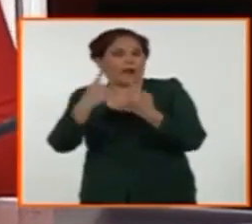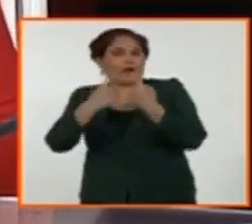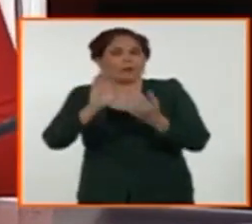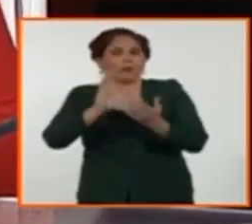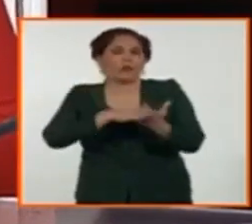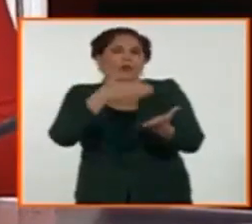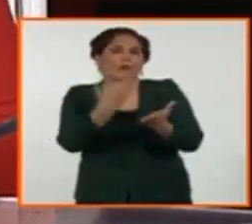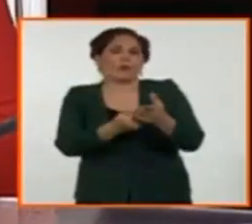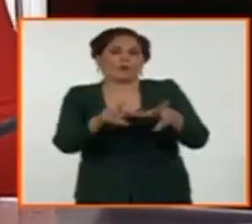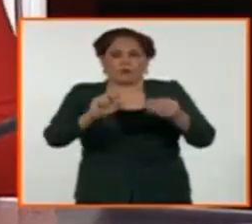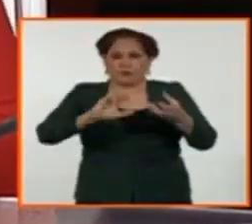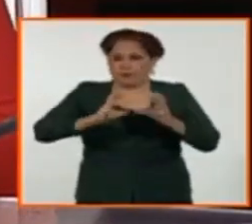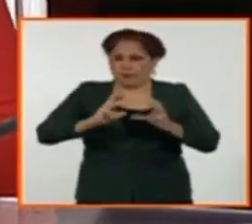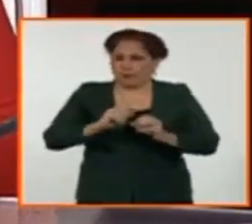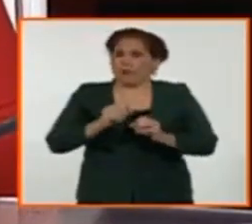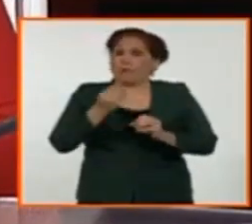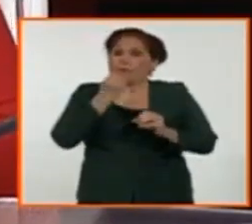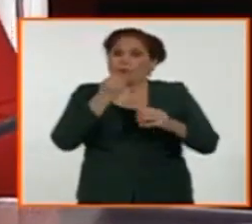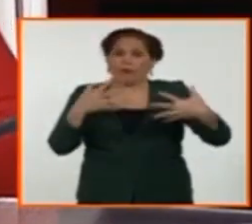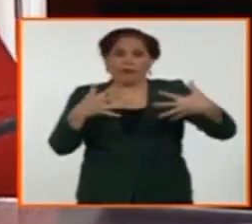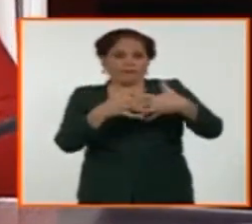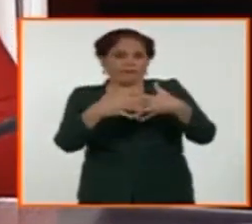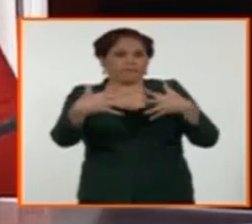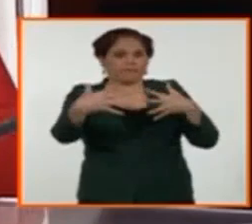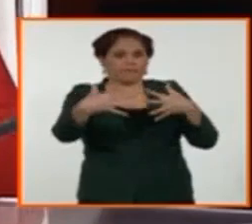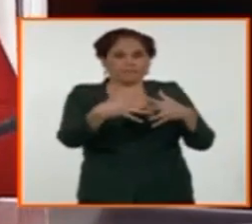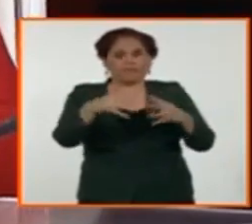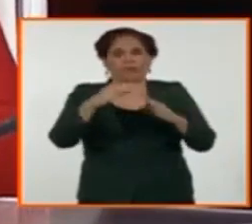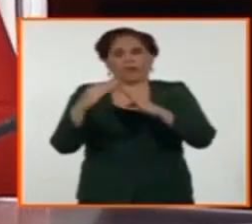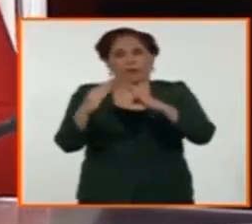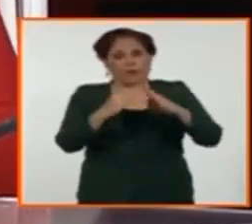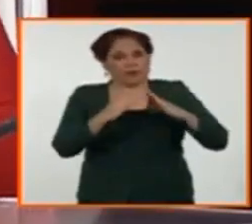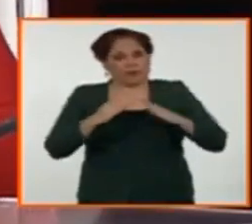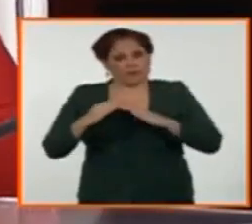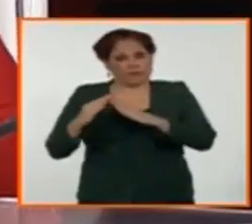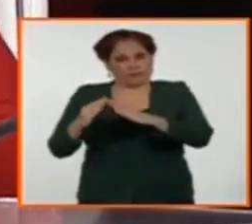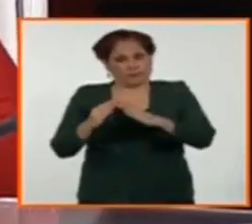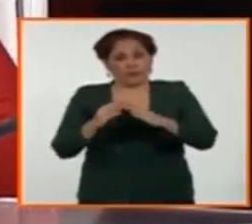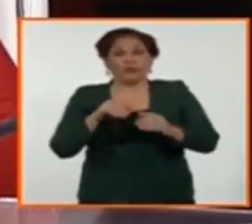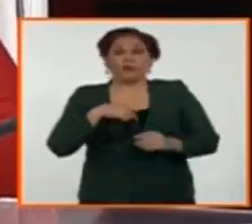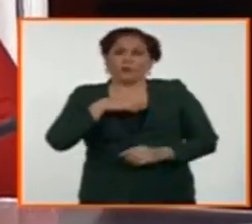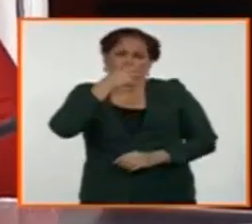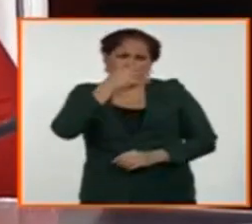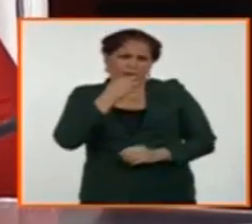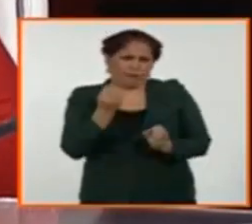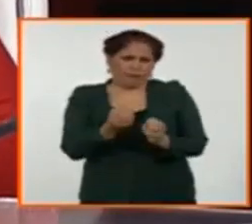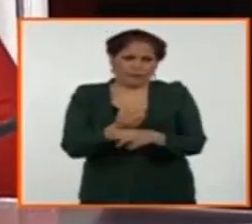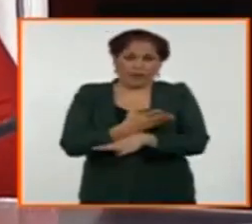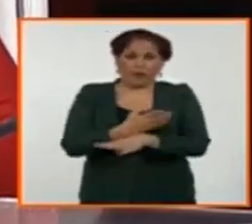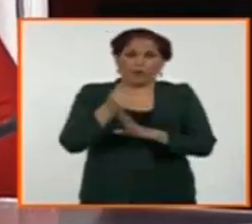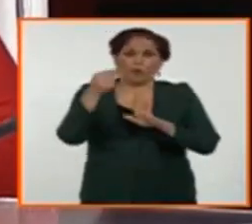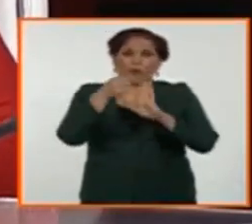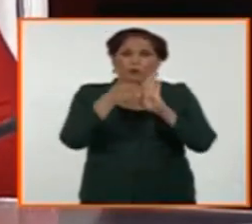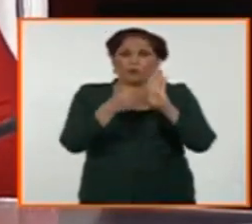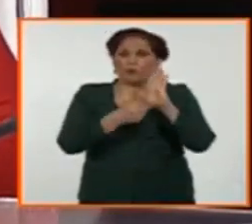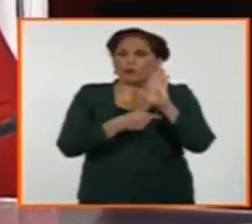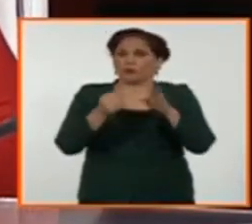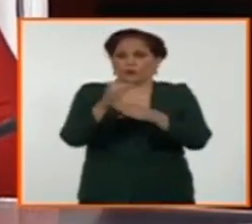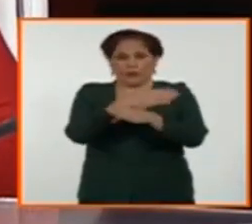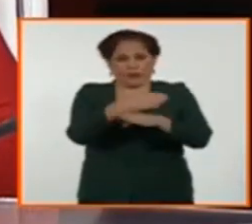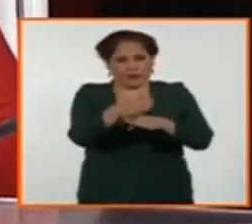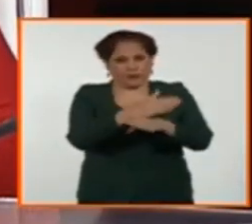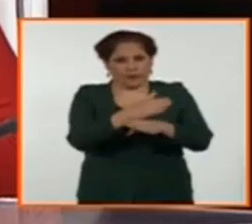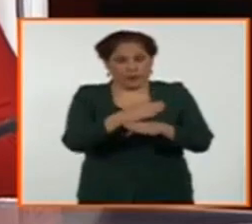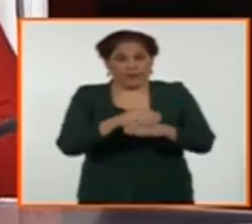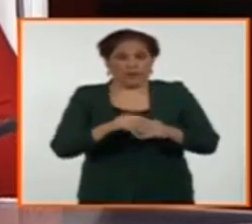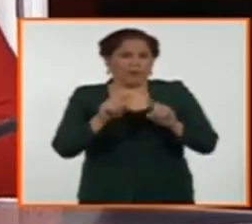actores que podían articularse a esa escala local y comunitaria. Yo quisiera profundizar en algunos de estos puntos y es el caso de